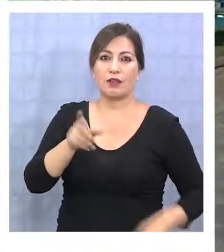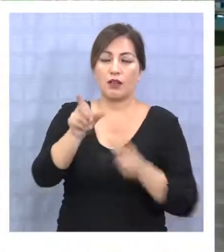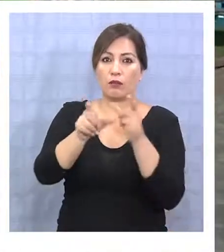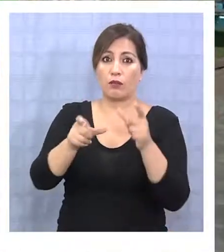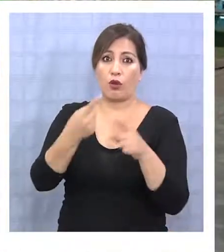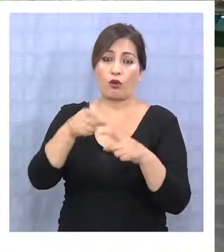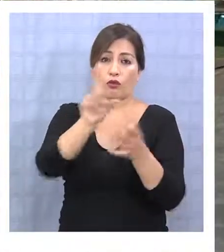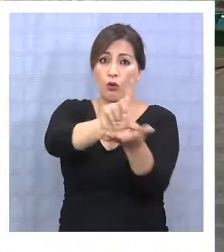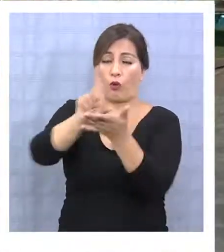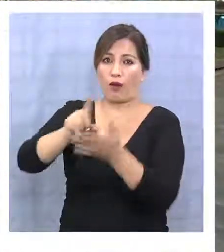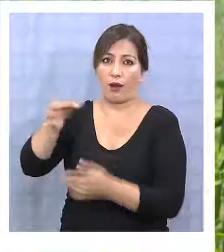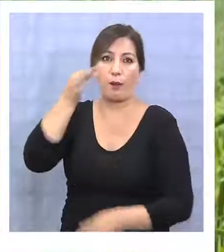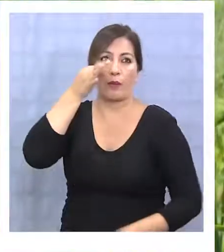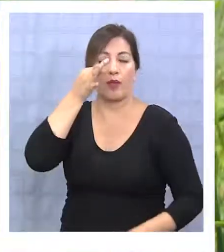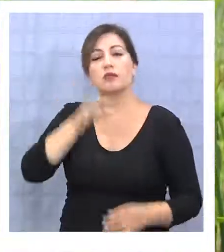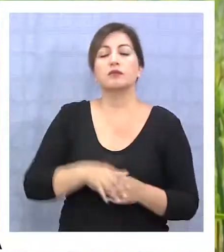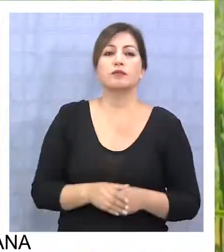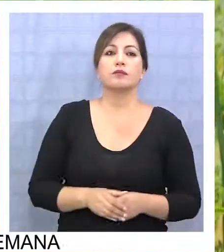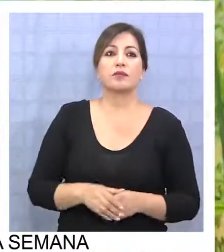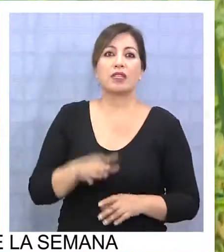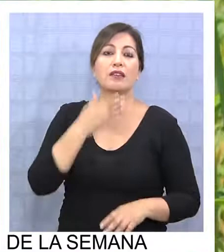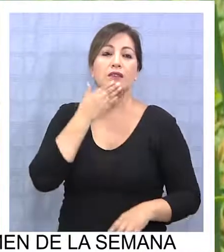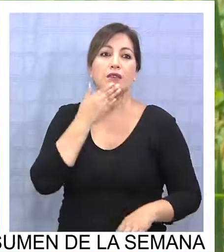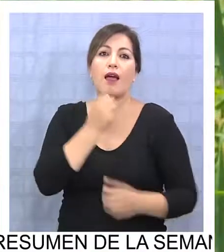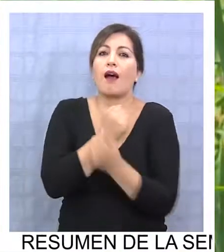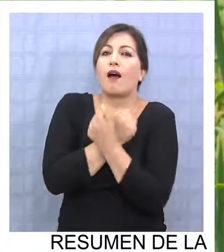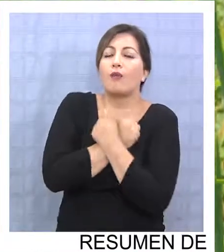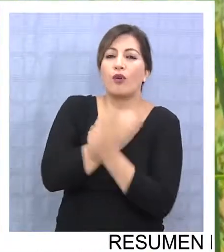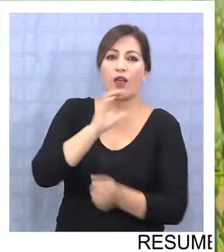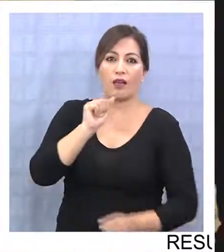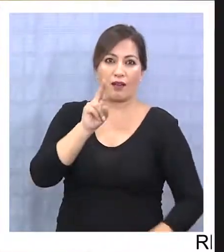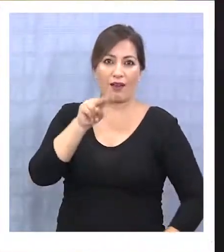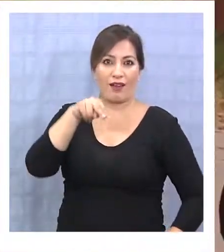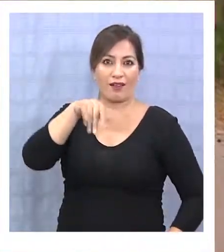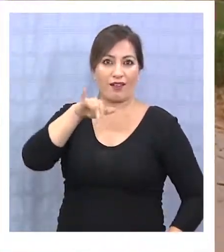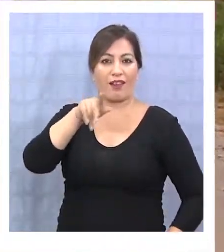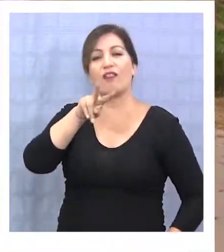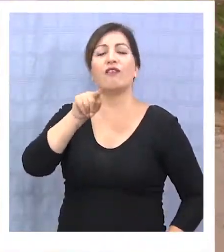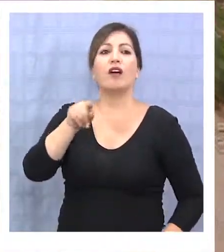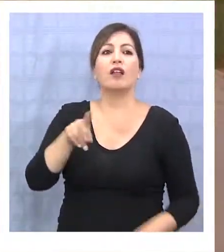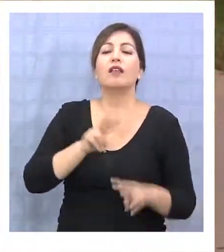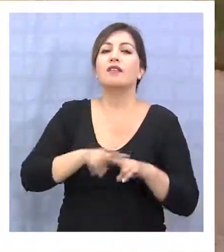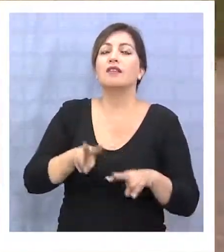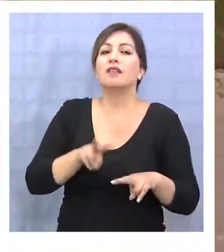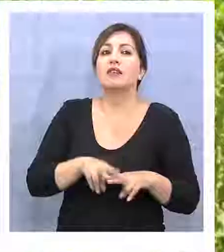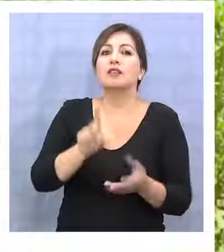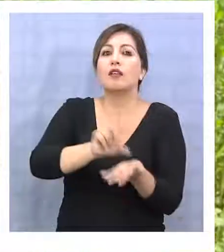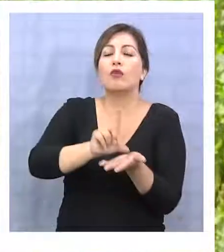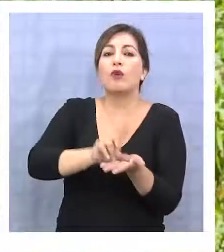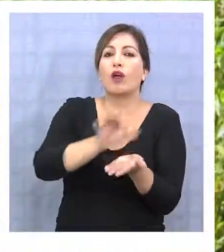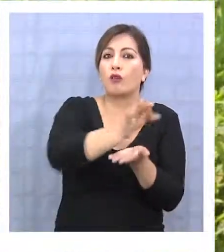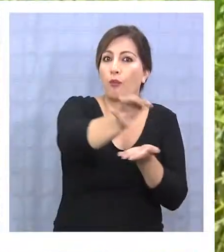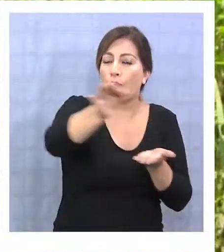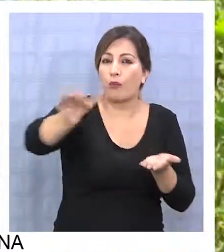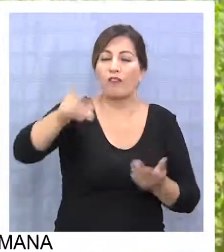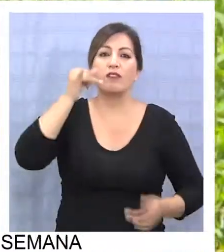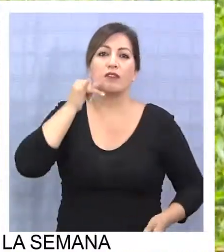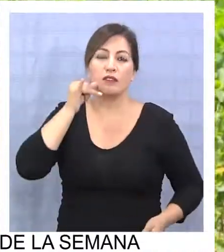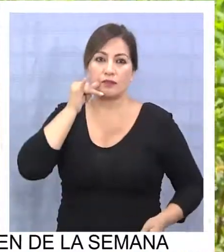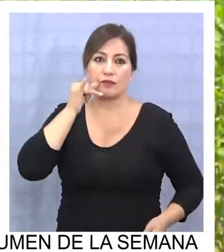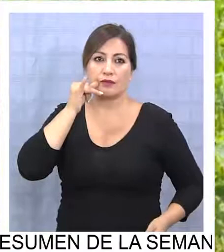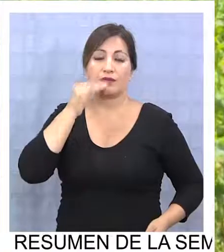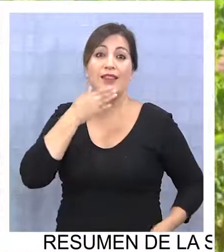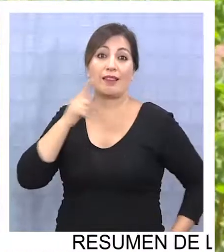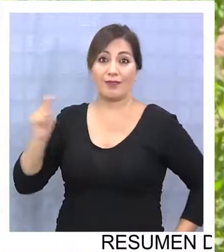que lo puedan ver desde otros lados. Amor de Carnaval se llama al tema del nuevo videoclip y se utilizaron locaciones de la región entre